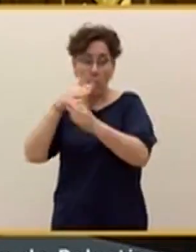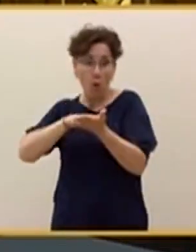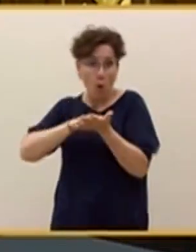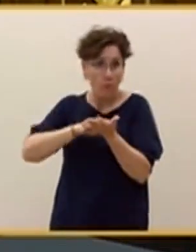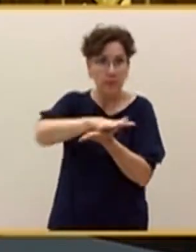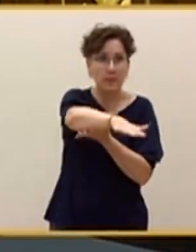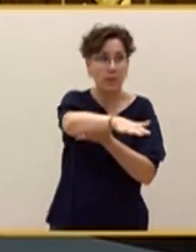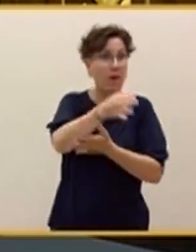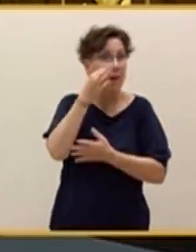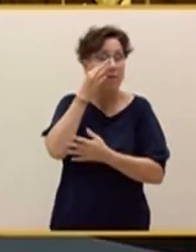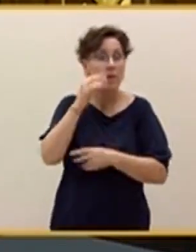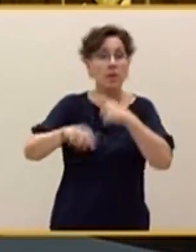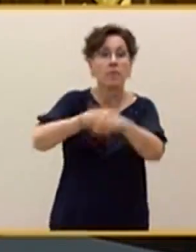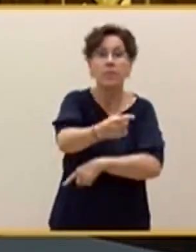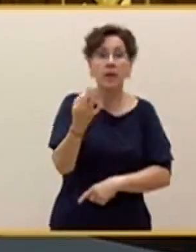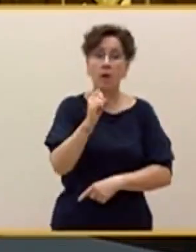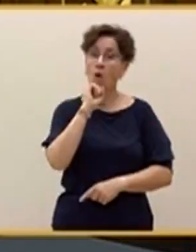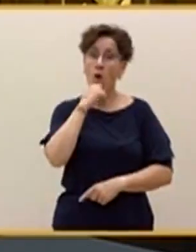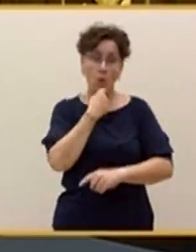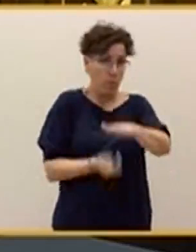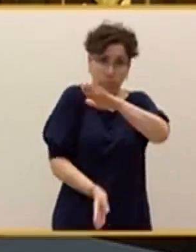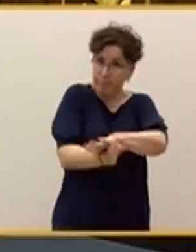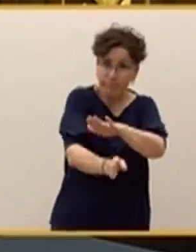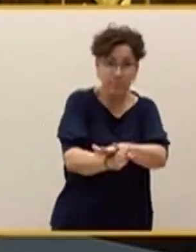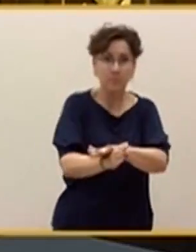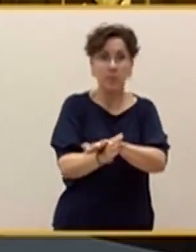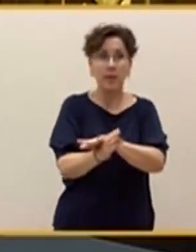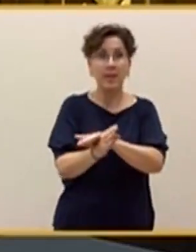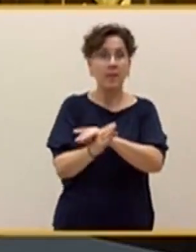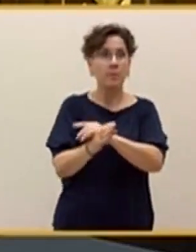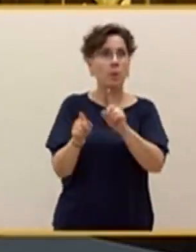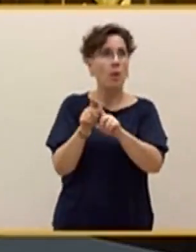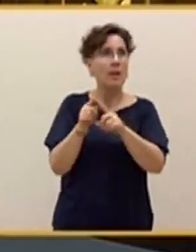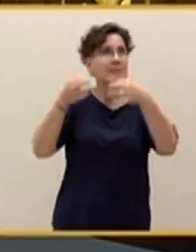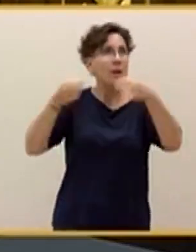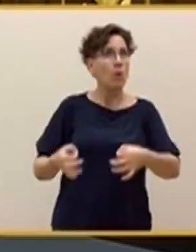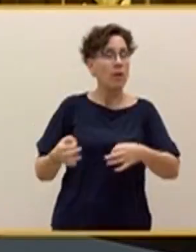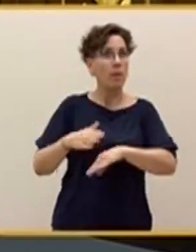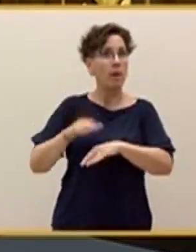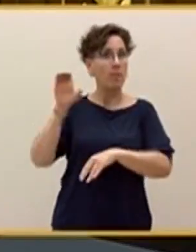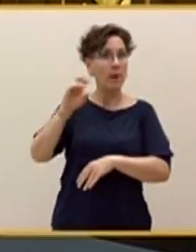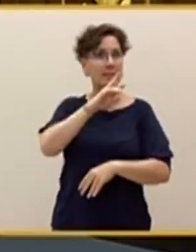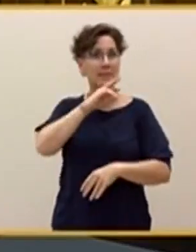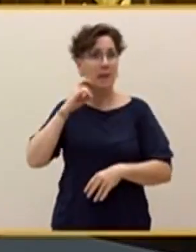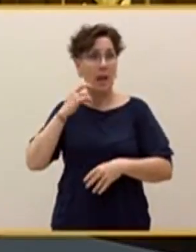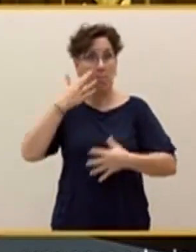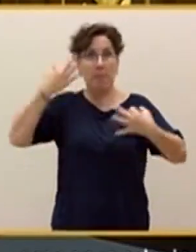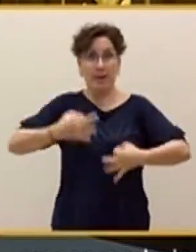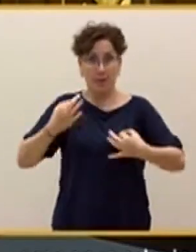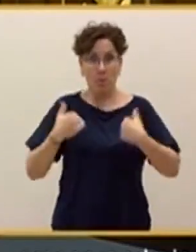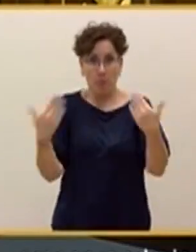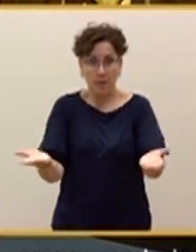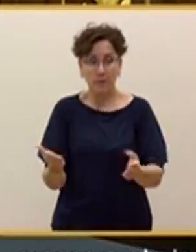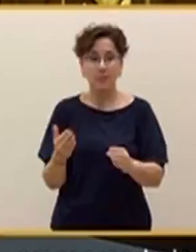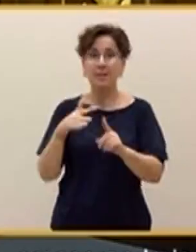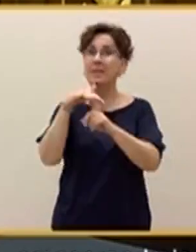conseguirá perpetuar el odio, empeorando las perspectivas de seguridad para Israel e imponiendo un horizonte